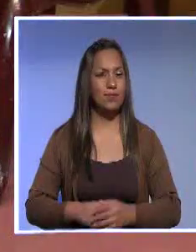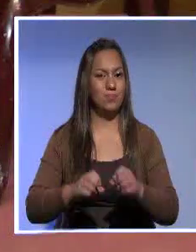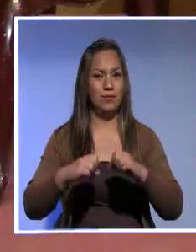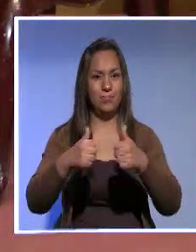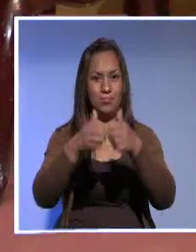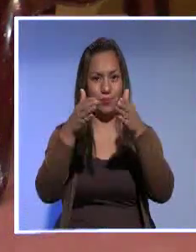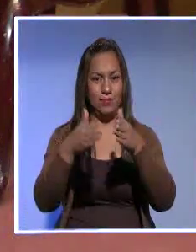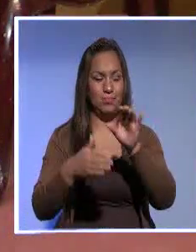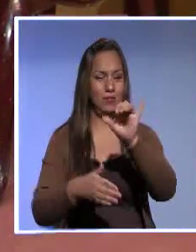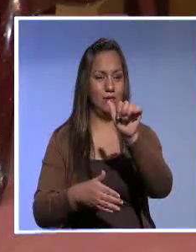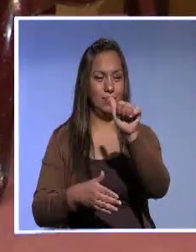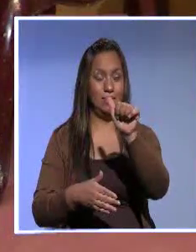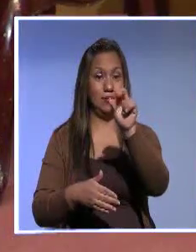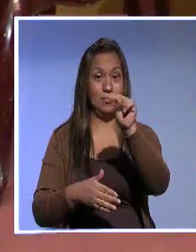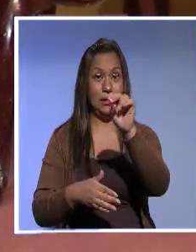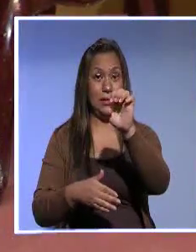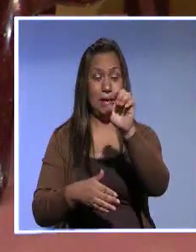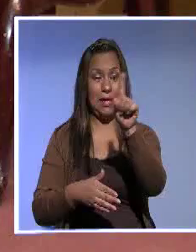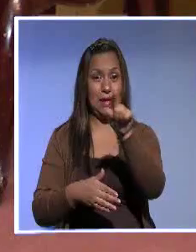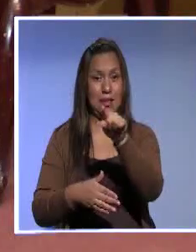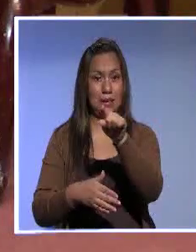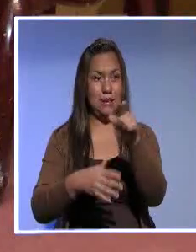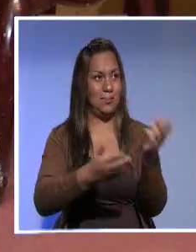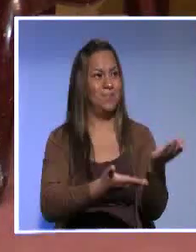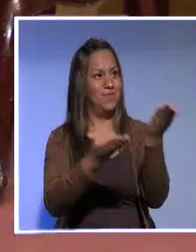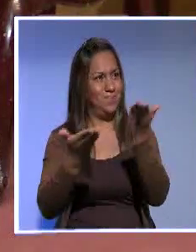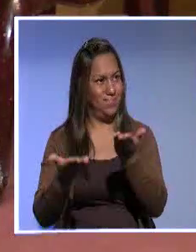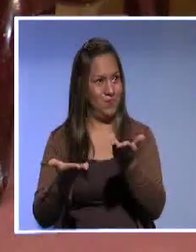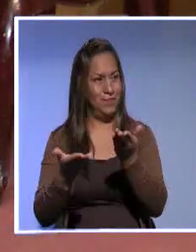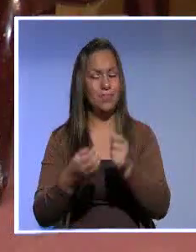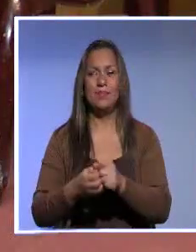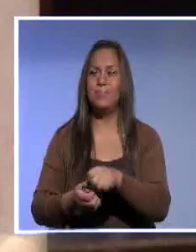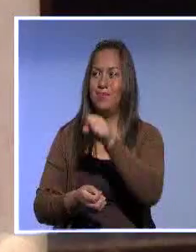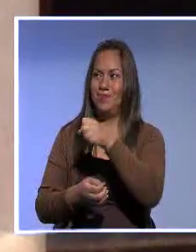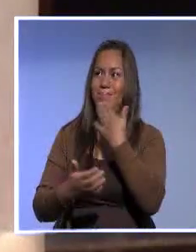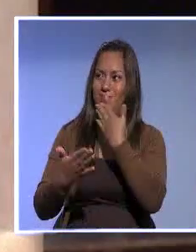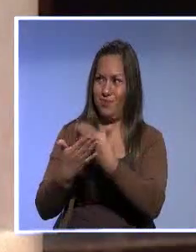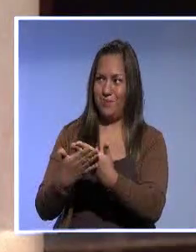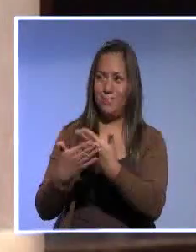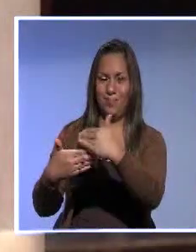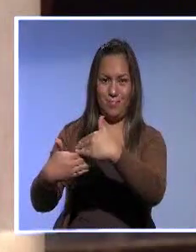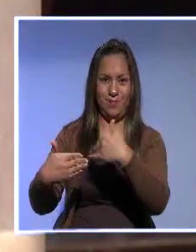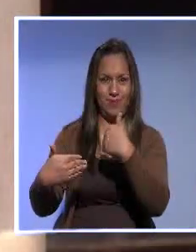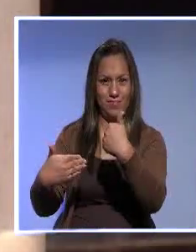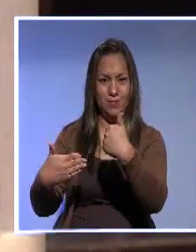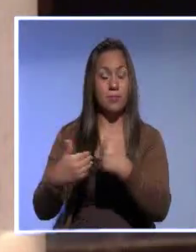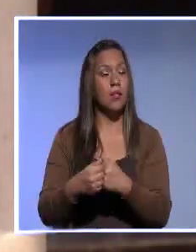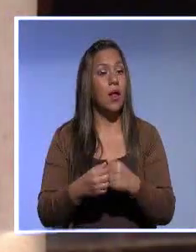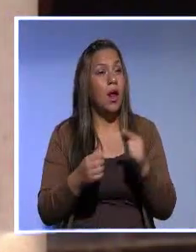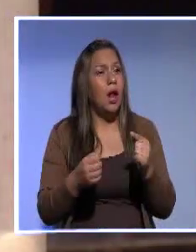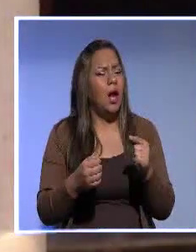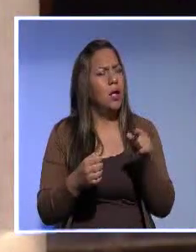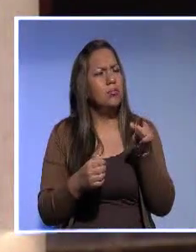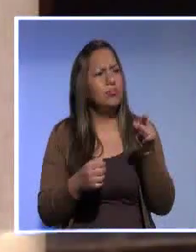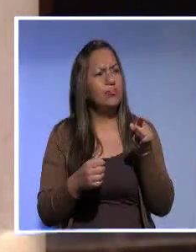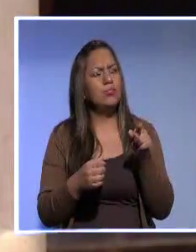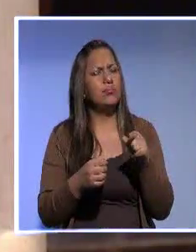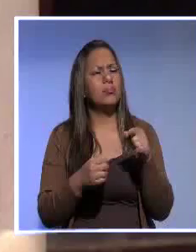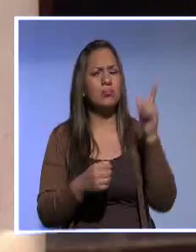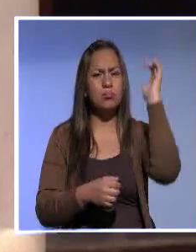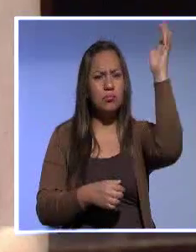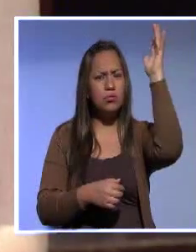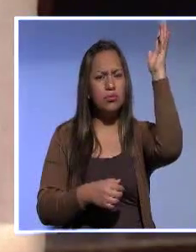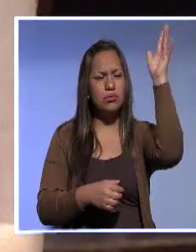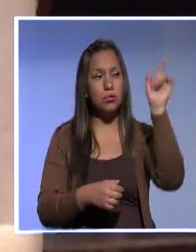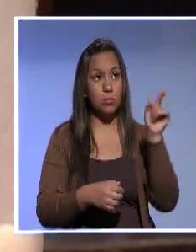Asambleísta Llanes, bienvenido a TVL Noticias. Buenas noches, un gusto estar aquí. Pudimos escucharlo durante este segundo debate de este proyecto